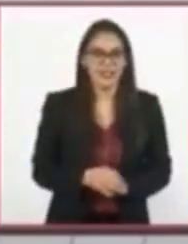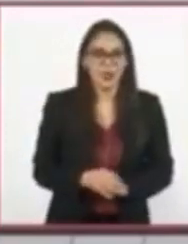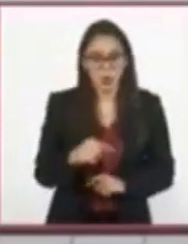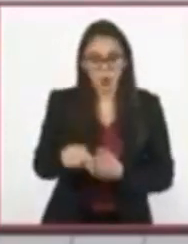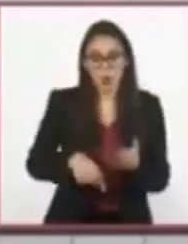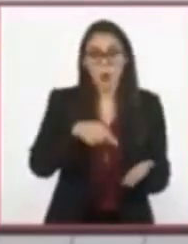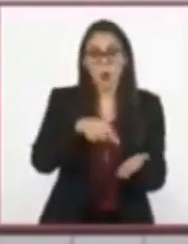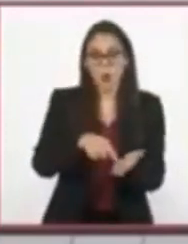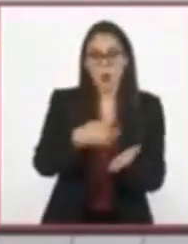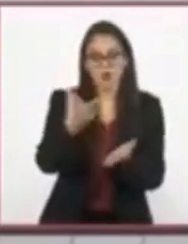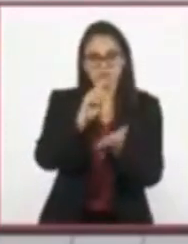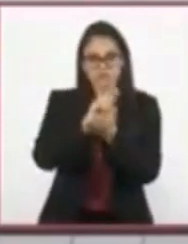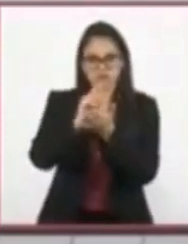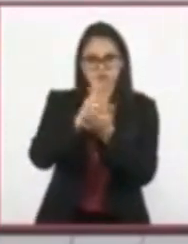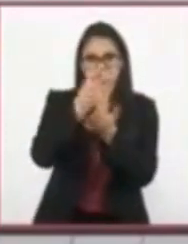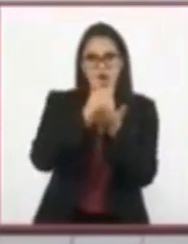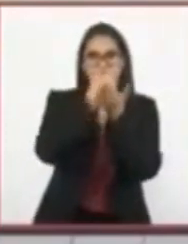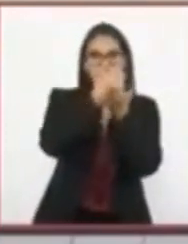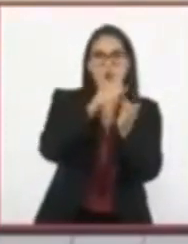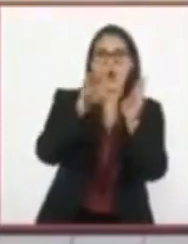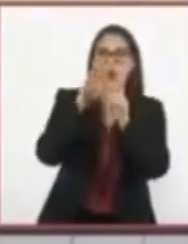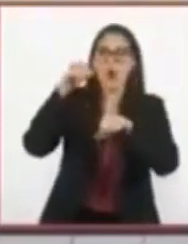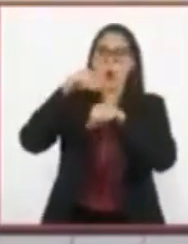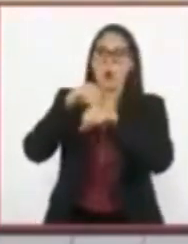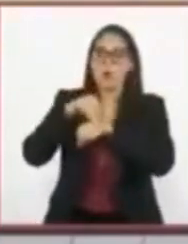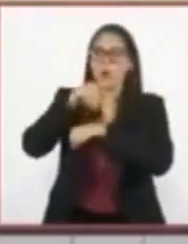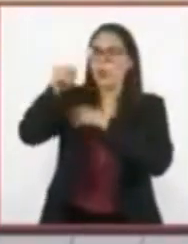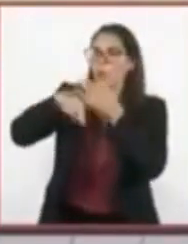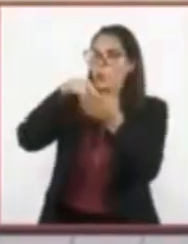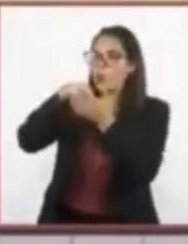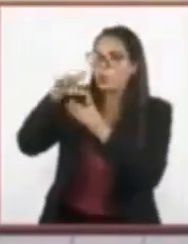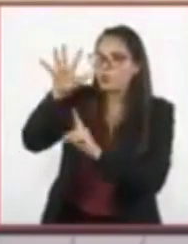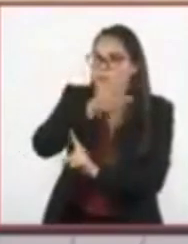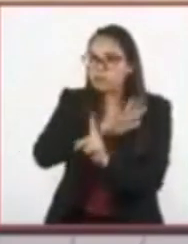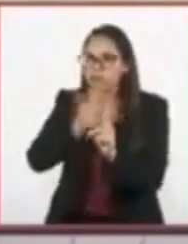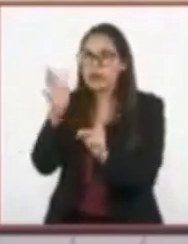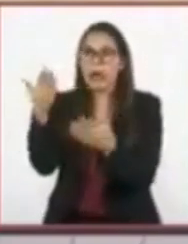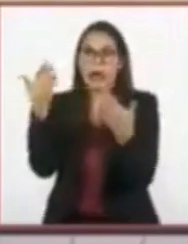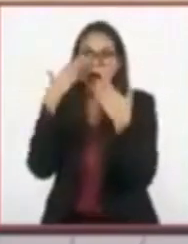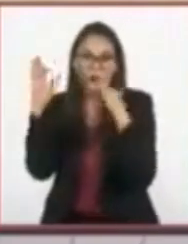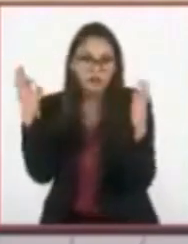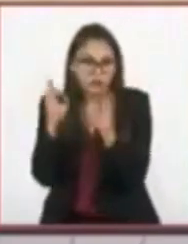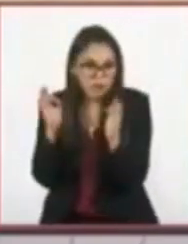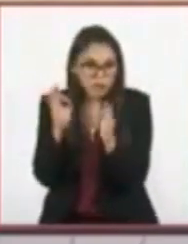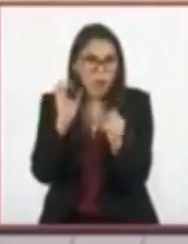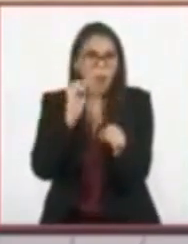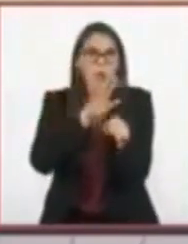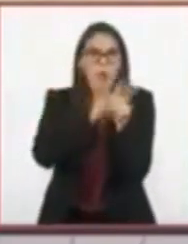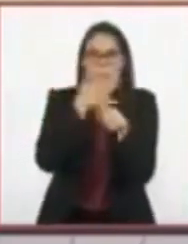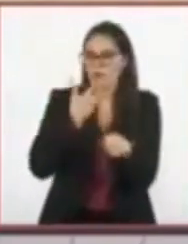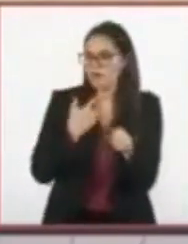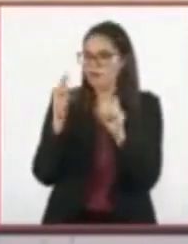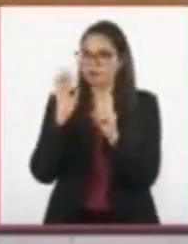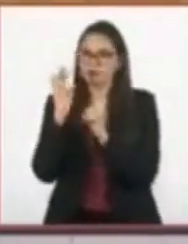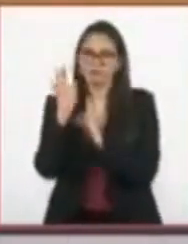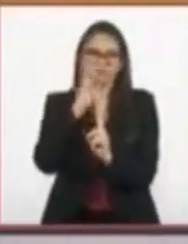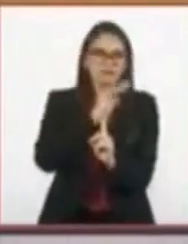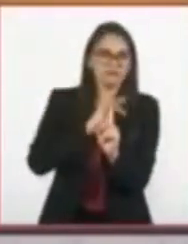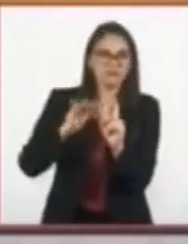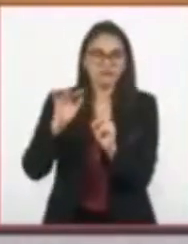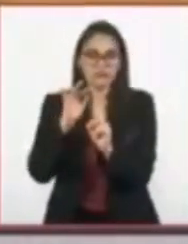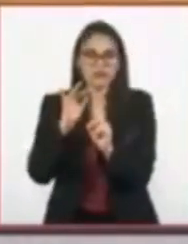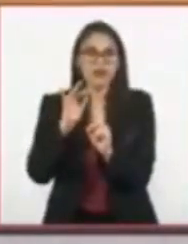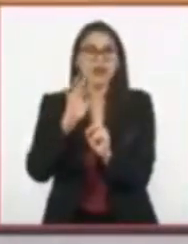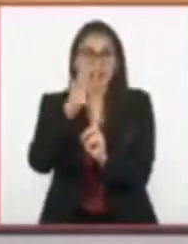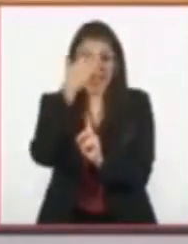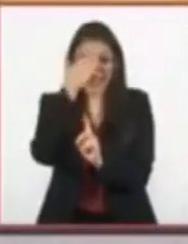historia y te sirve para describir cómo es el paisaje, cuál es el clima y cuáles son los elementos que están presentes. Ya que definiste la